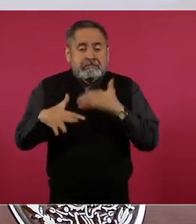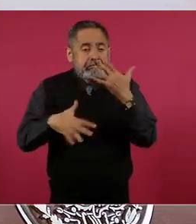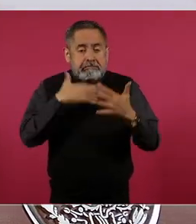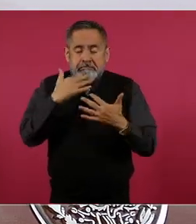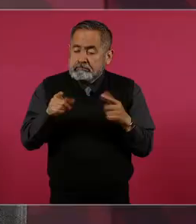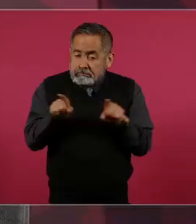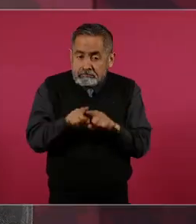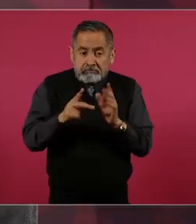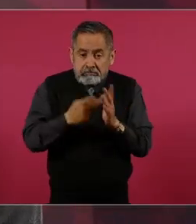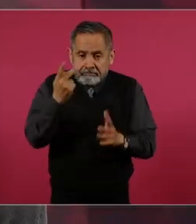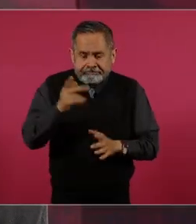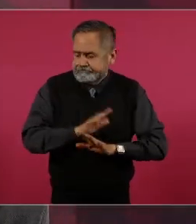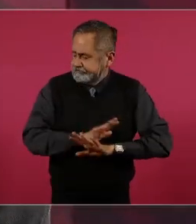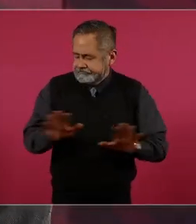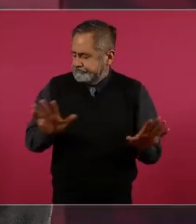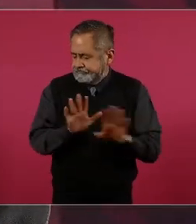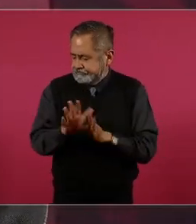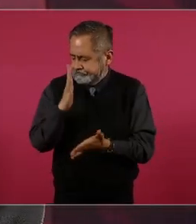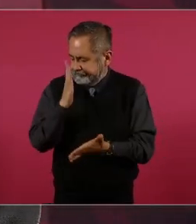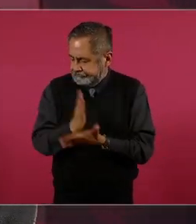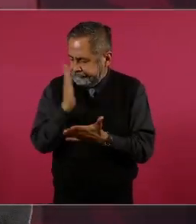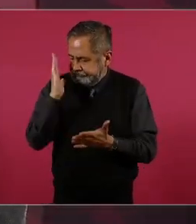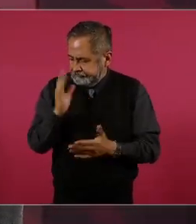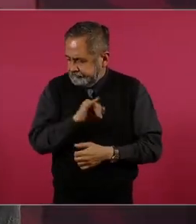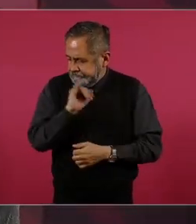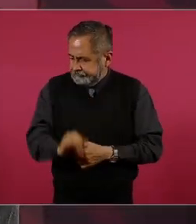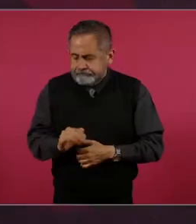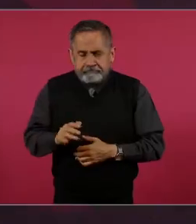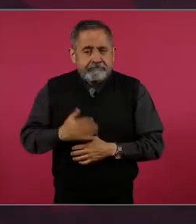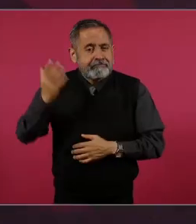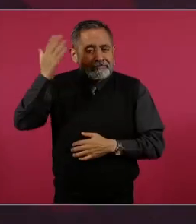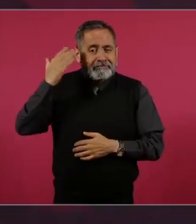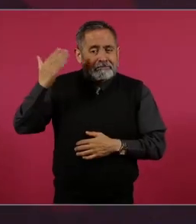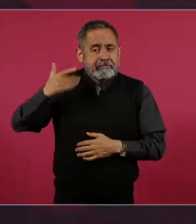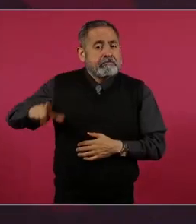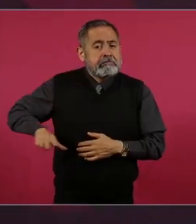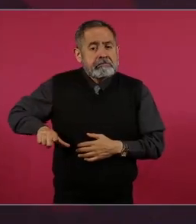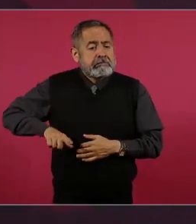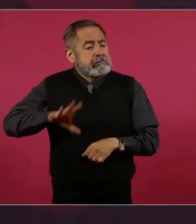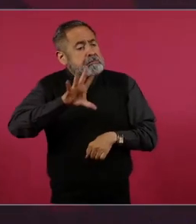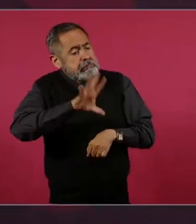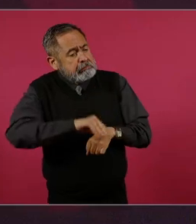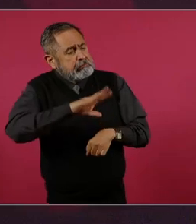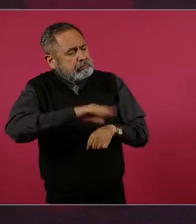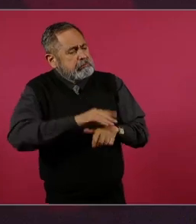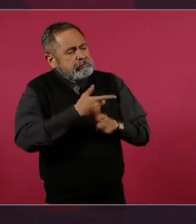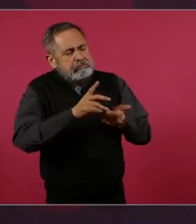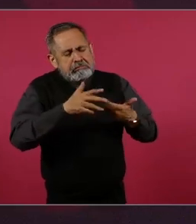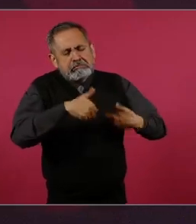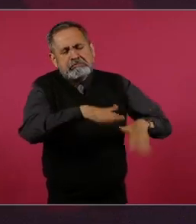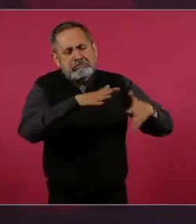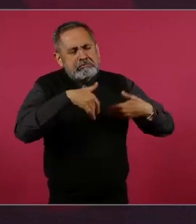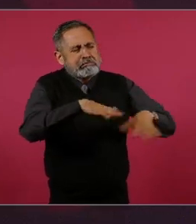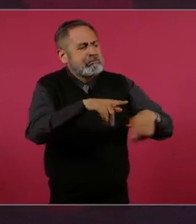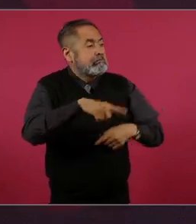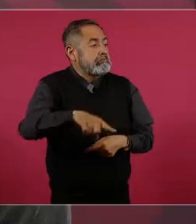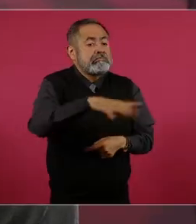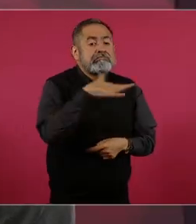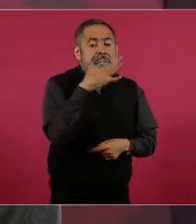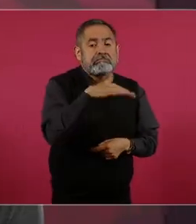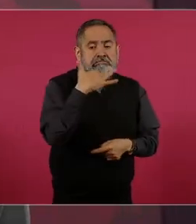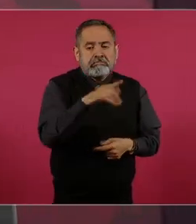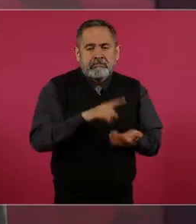tolerado desde el gobierno, de las